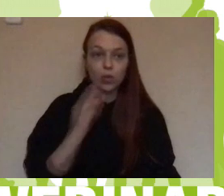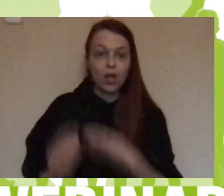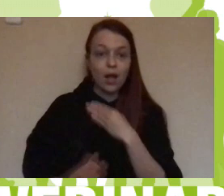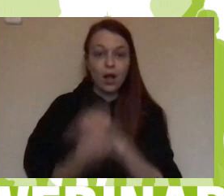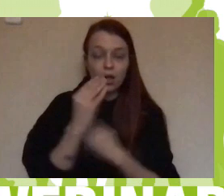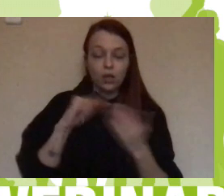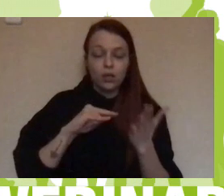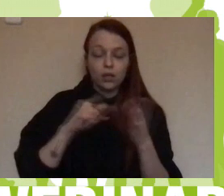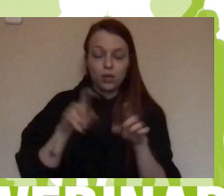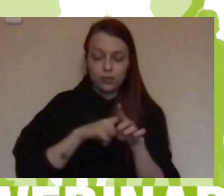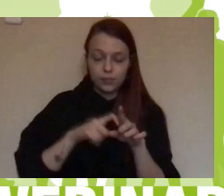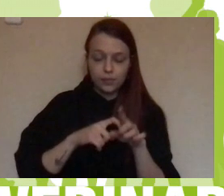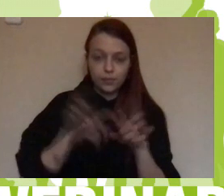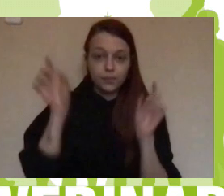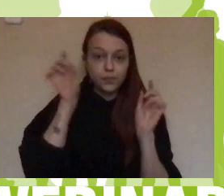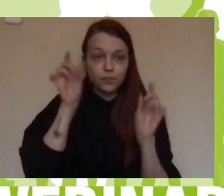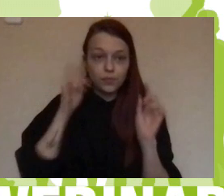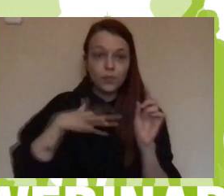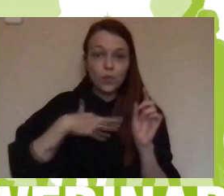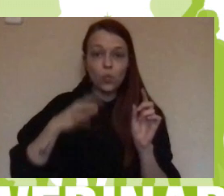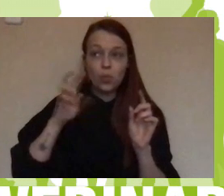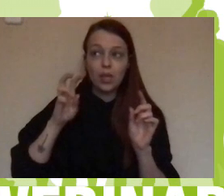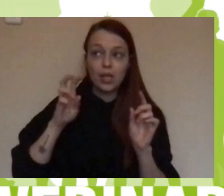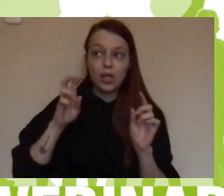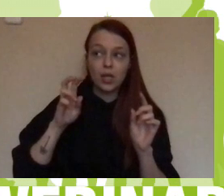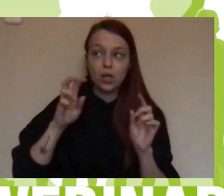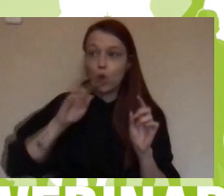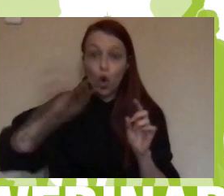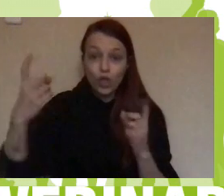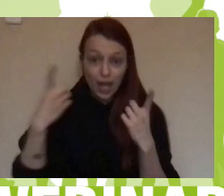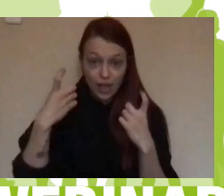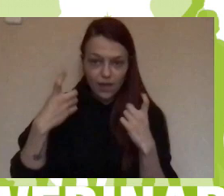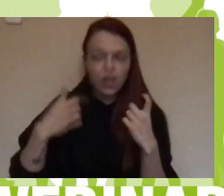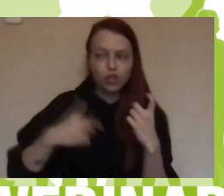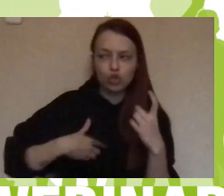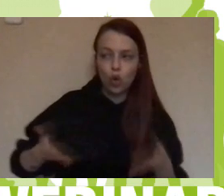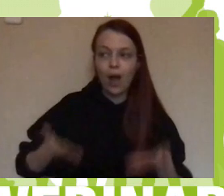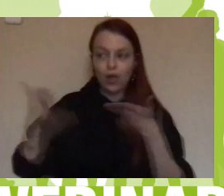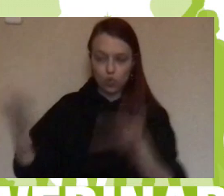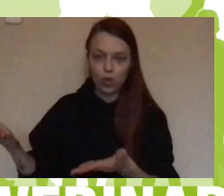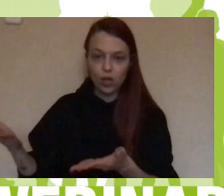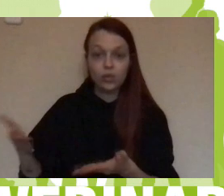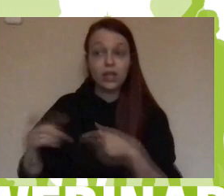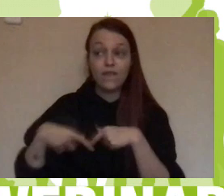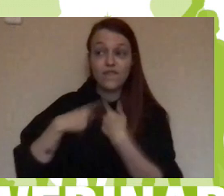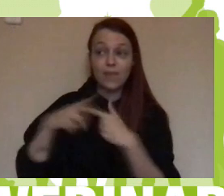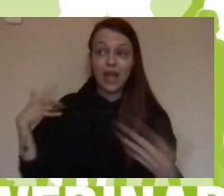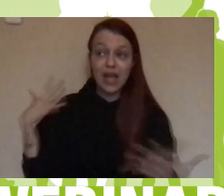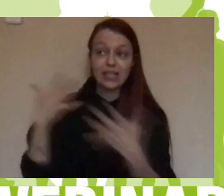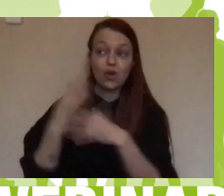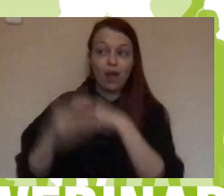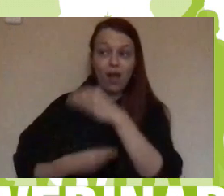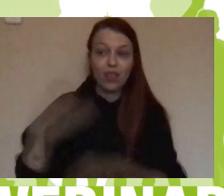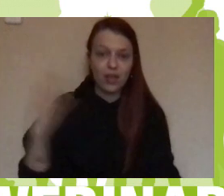preguntarnos o les podemos ayudar en otro tipo de necesidades que tengan. ¿Qué hicimos hasta ahora con las familias? Bueno, pues tenemos